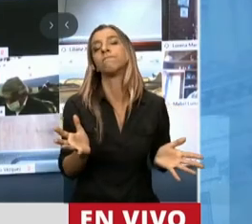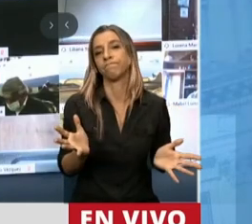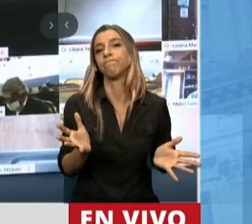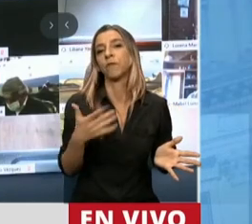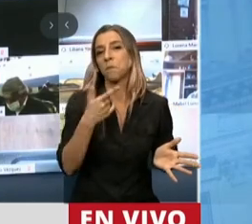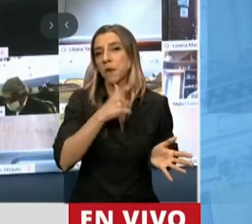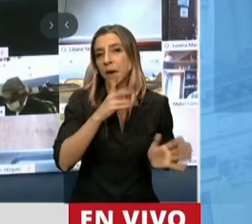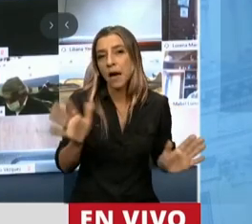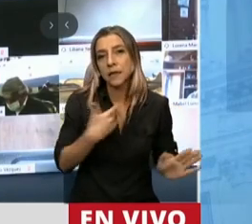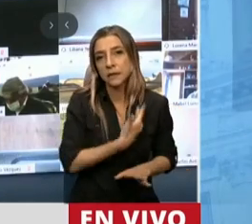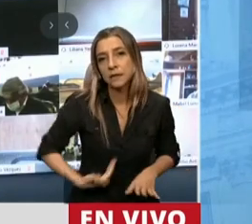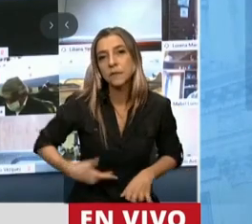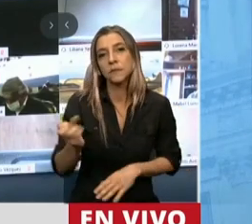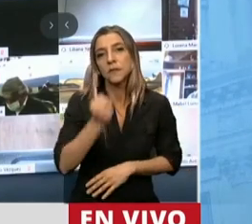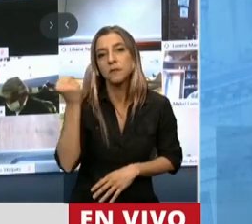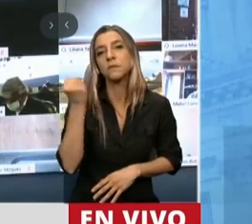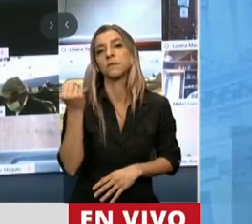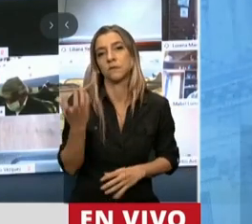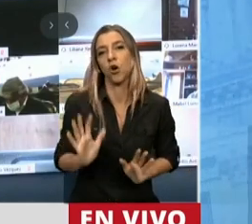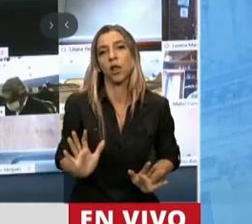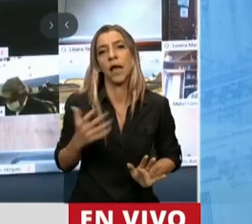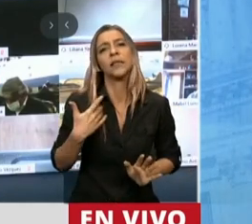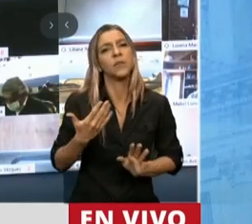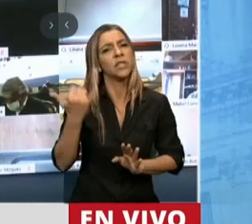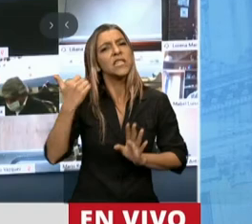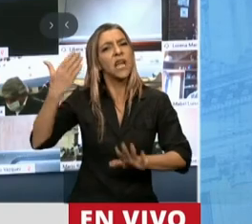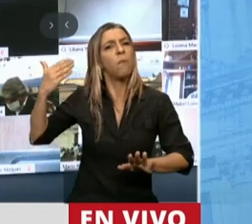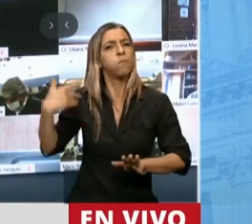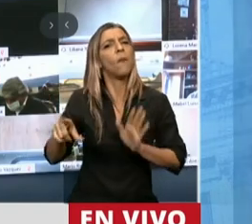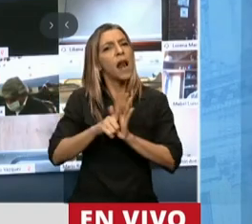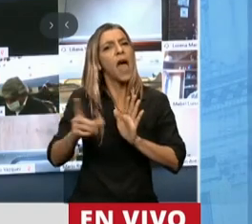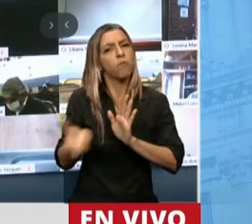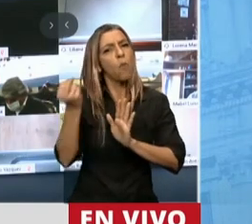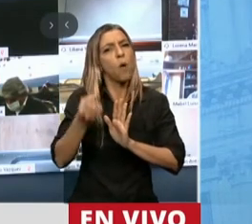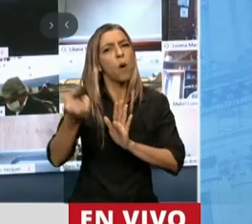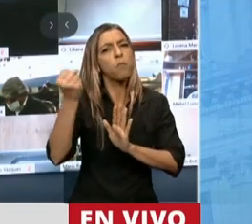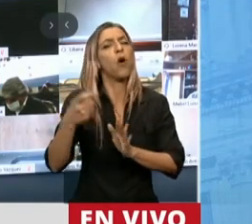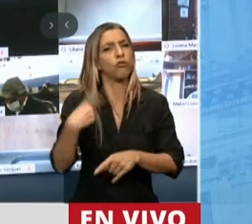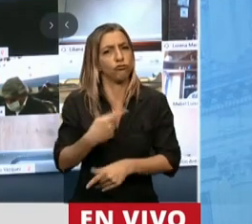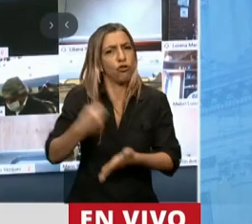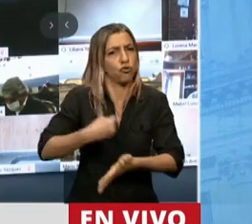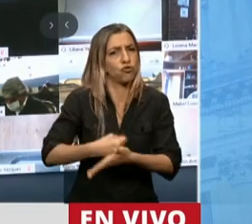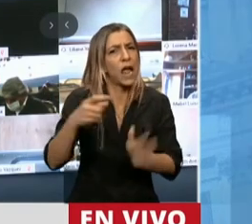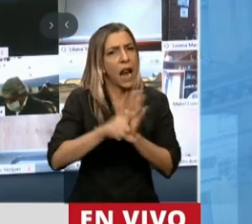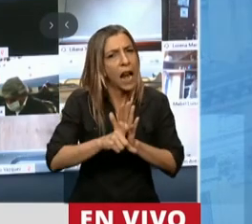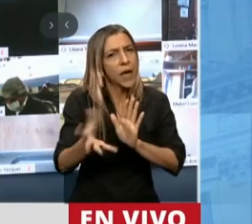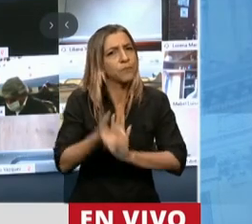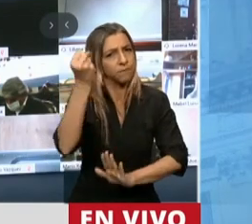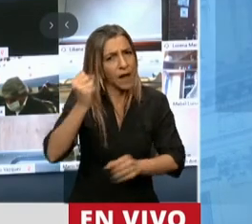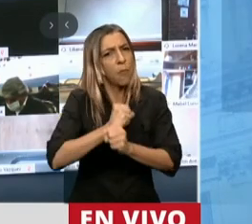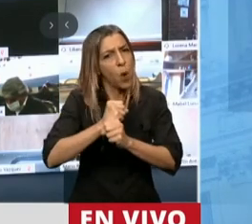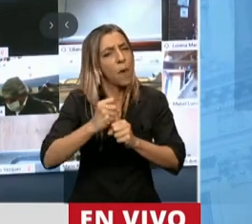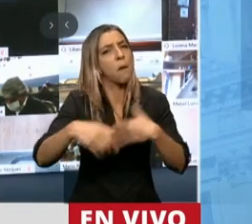señor Presidente, han sido muchas las leyes que hemos conseguido en nuestra lucha. Han sido muchos los